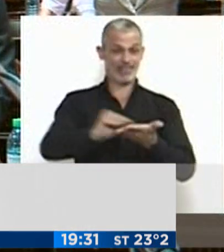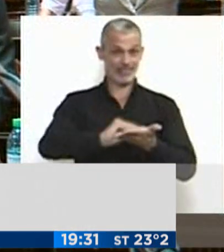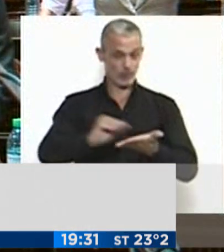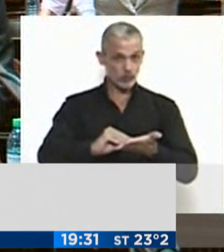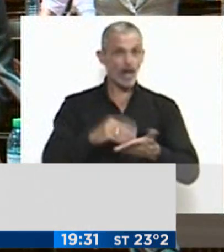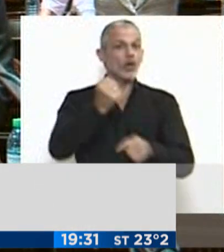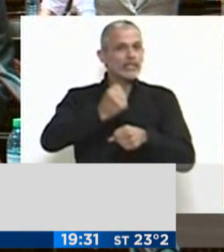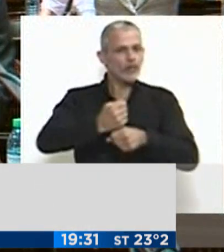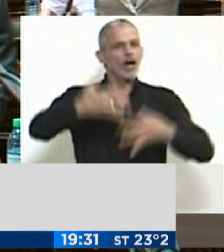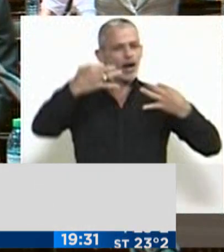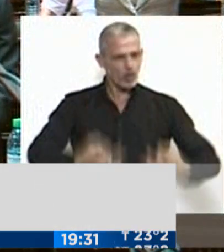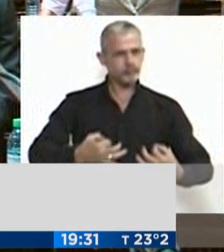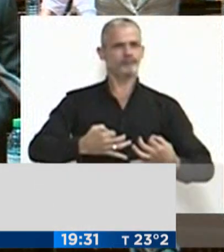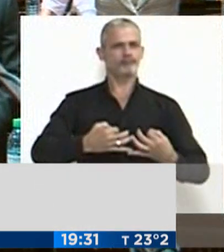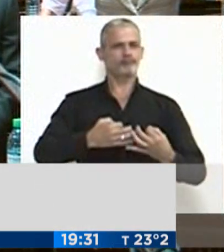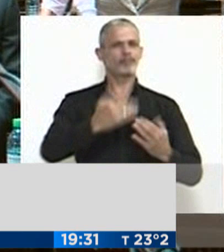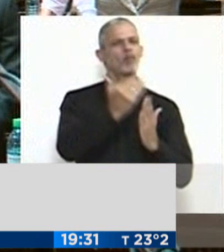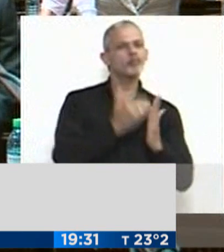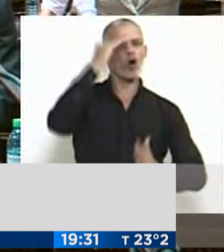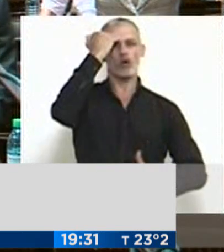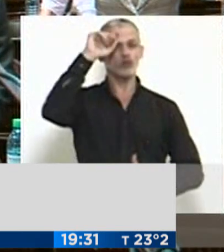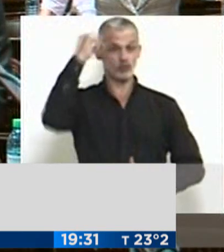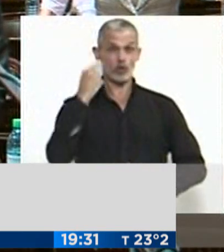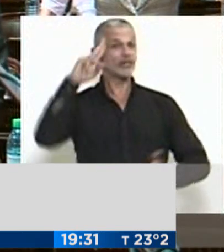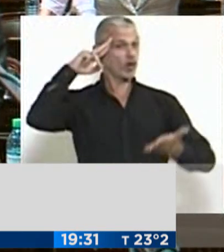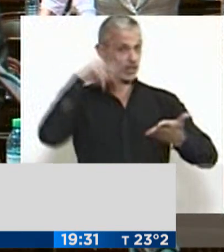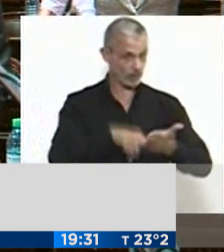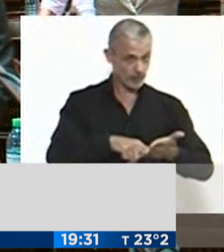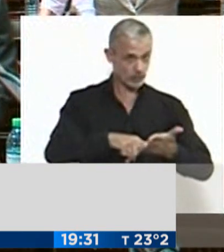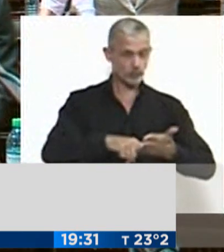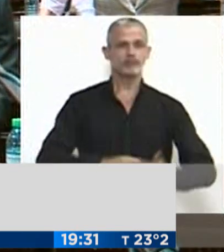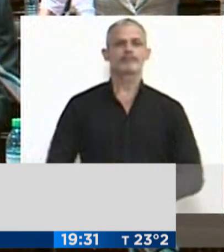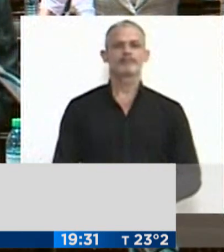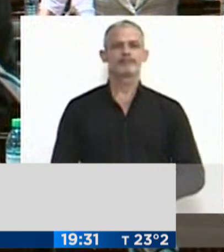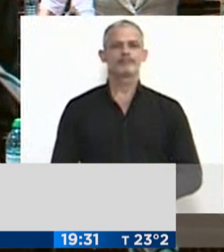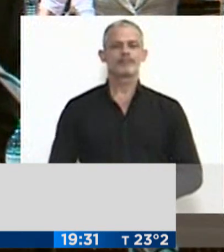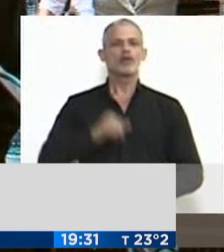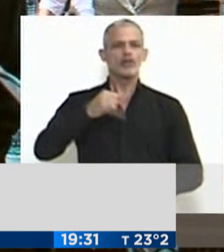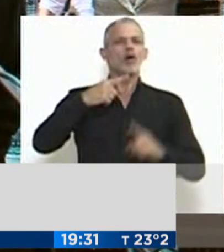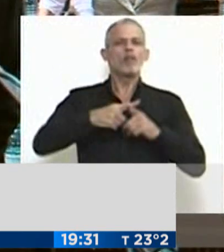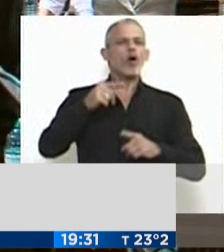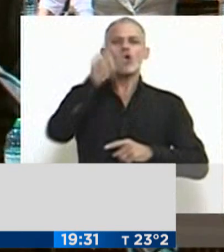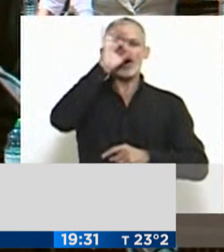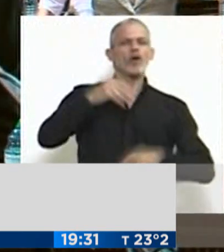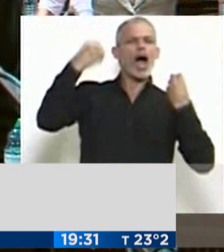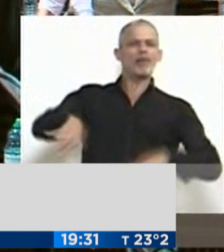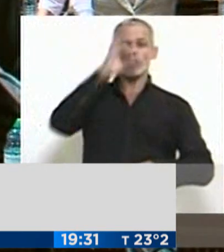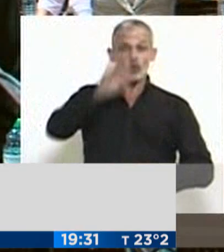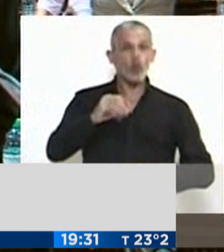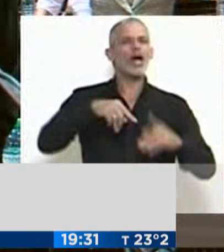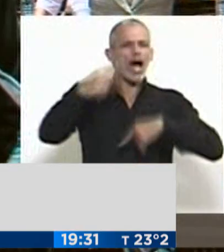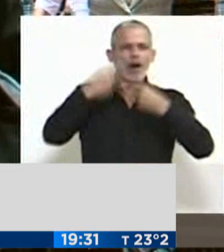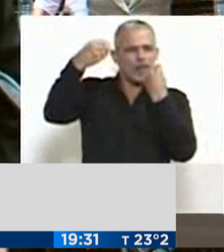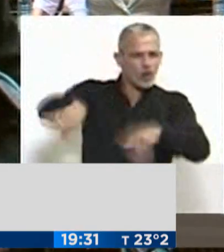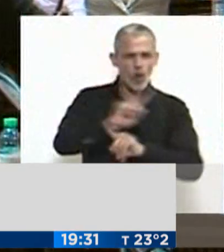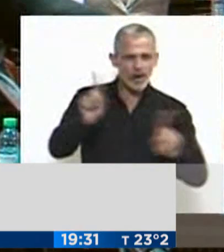y obrar en todo de conformidad con lo que prescribe la Constitución Nacional. Y por los que nunca aflojaron, ni aflojan ni van a